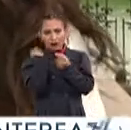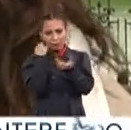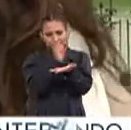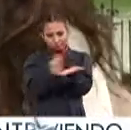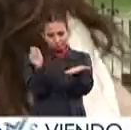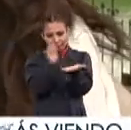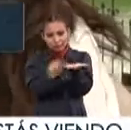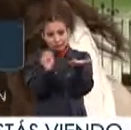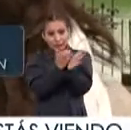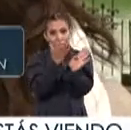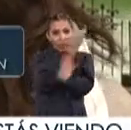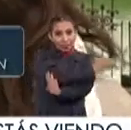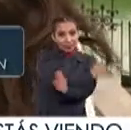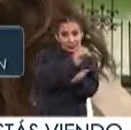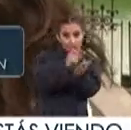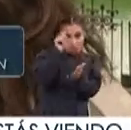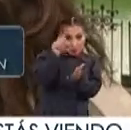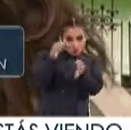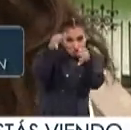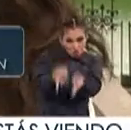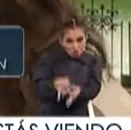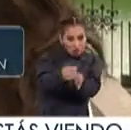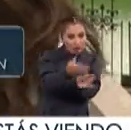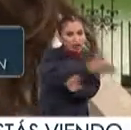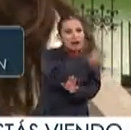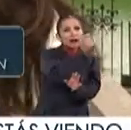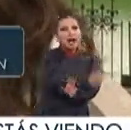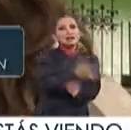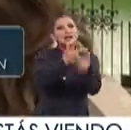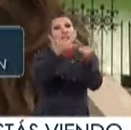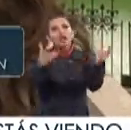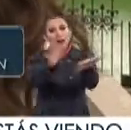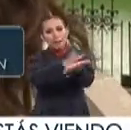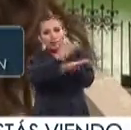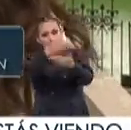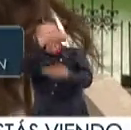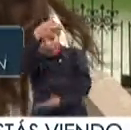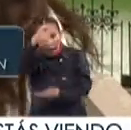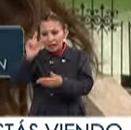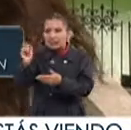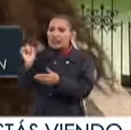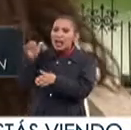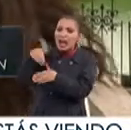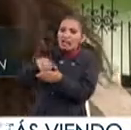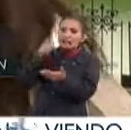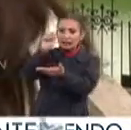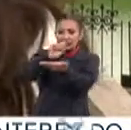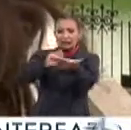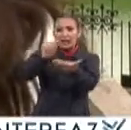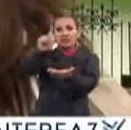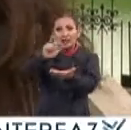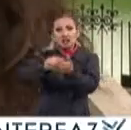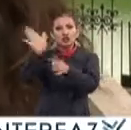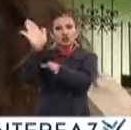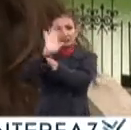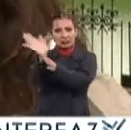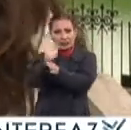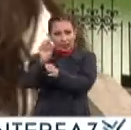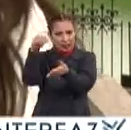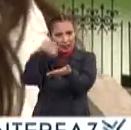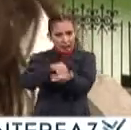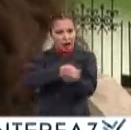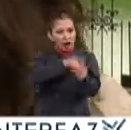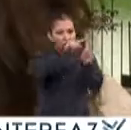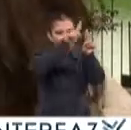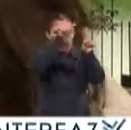la escritura Quizá antes de la escritura misma Qué significa la historia del papel Qué significa el involucramiento del texto Por ejemplo en el cine De